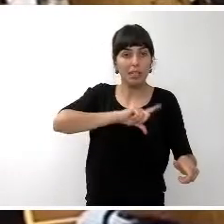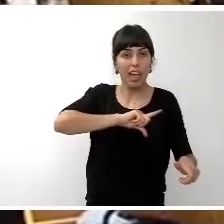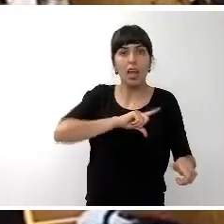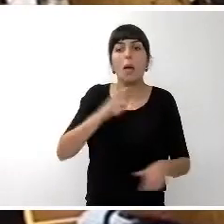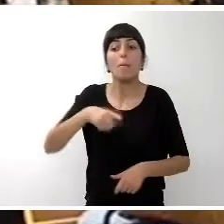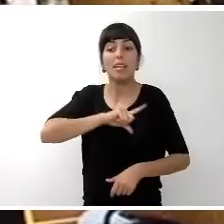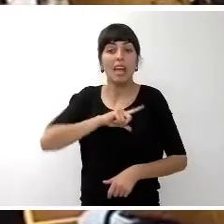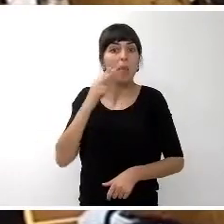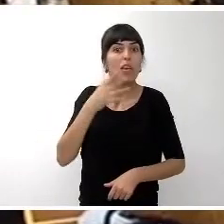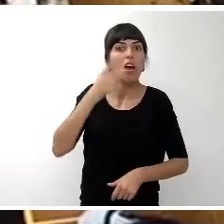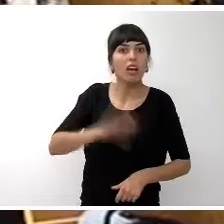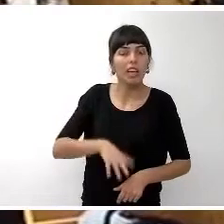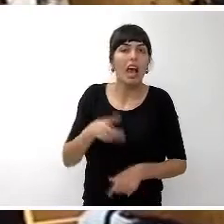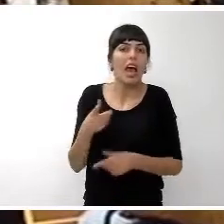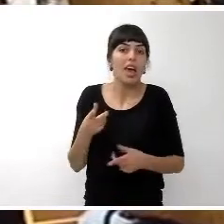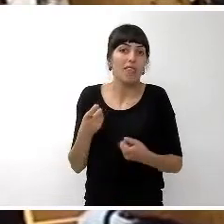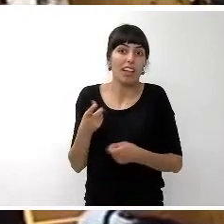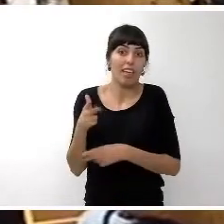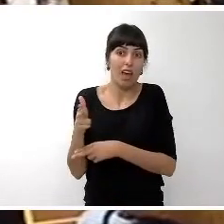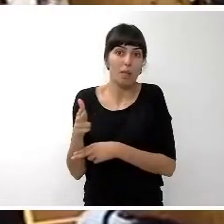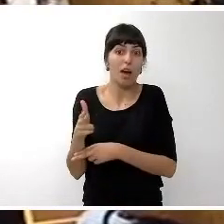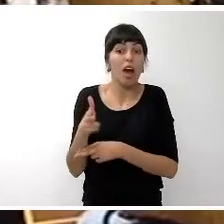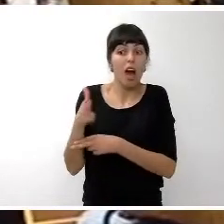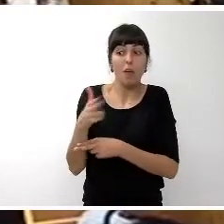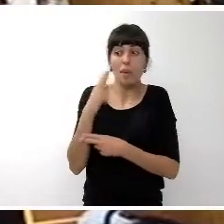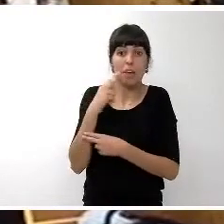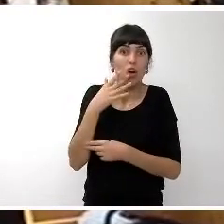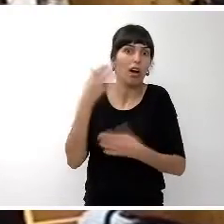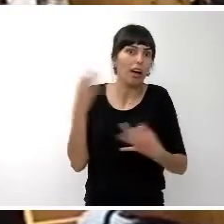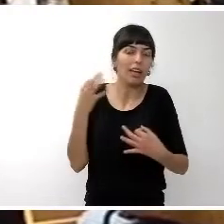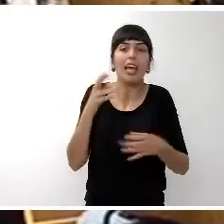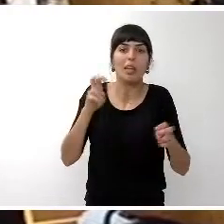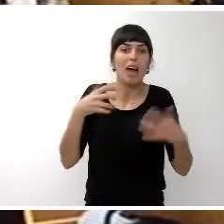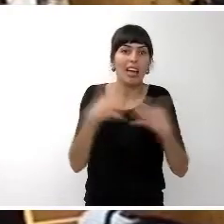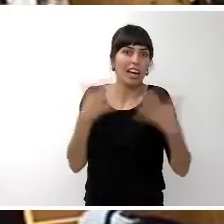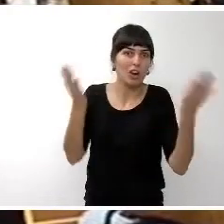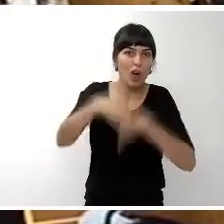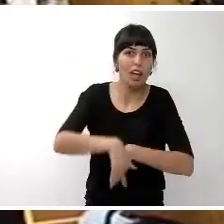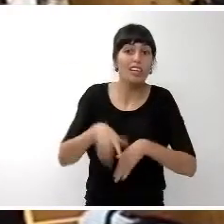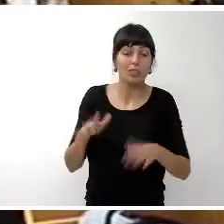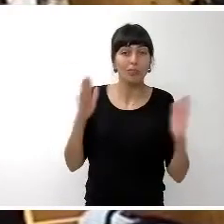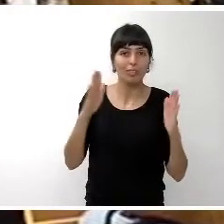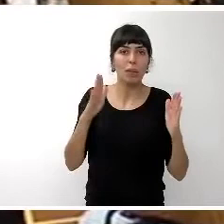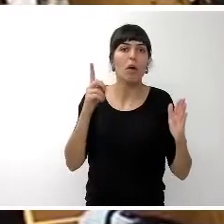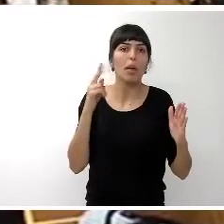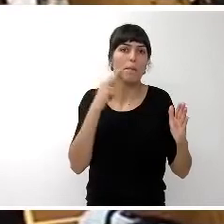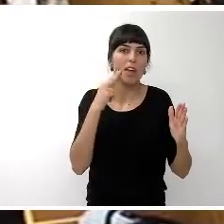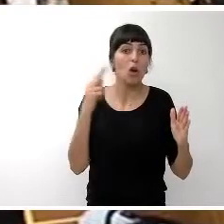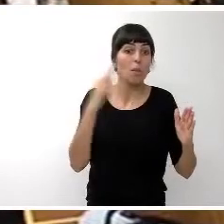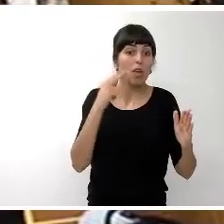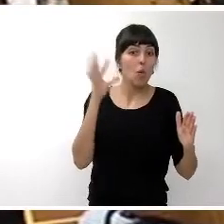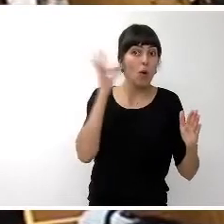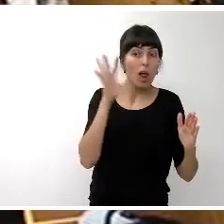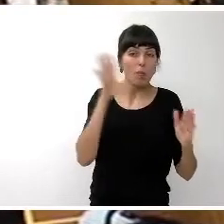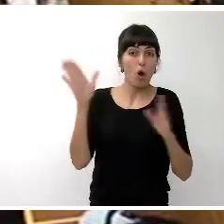armas, las armas tienen miedo a la falta de guerra. Es el tiempo del miedo, miedo de la mujer a la violencia del hombre, y miedo del hombre